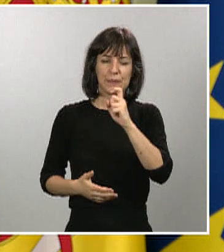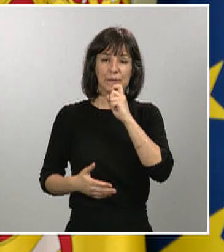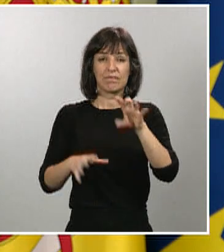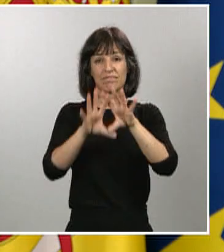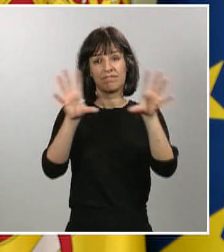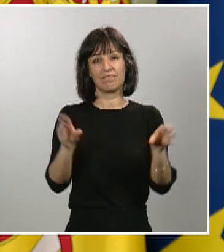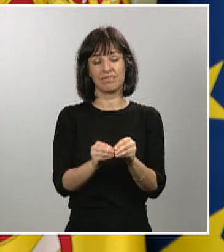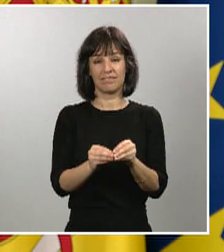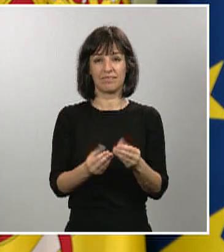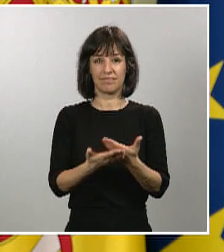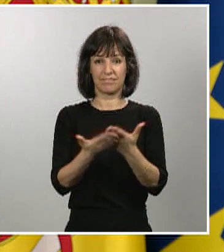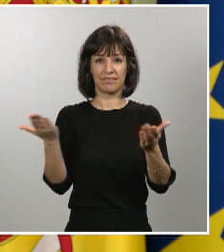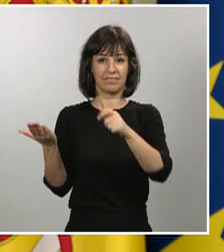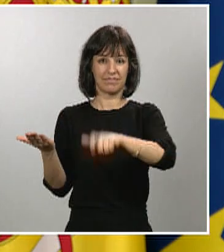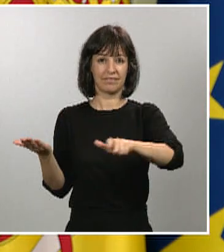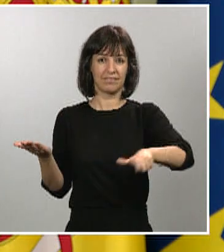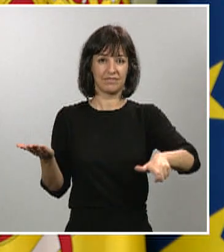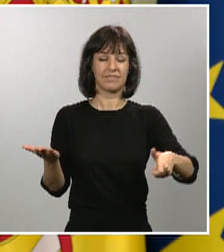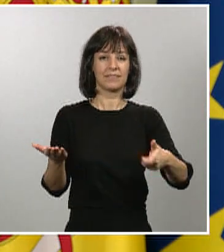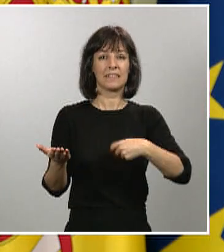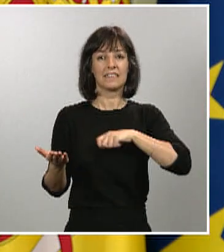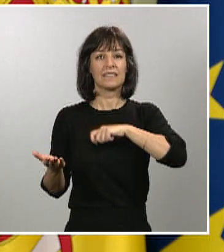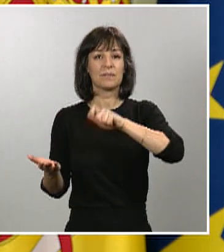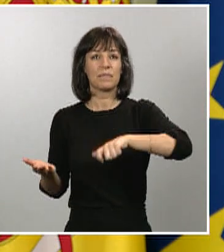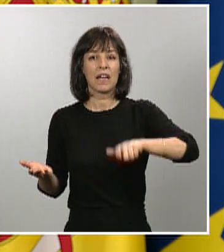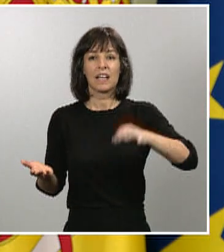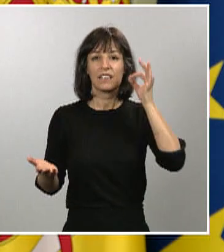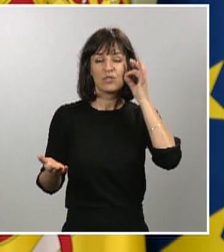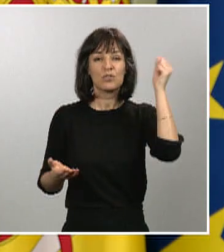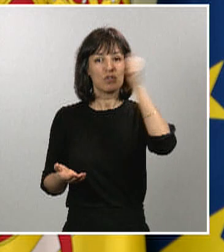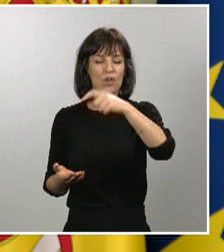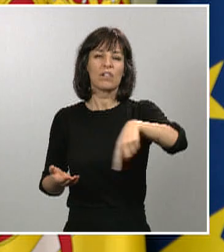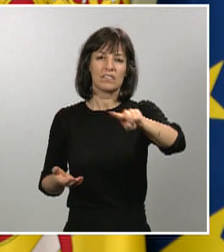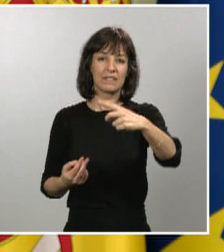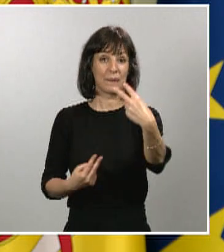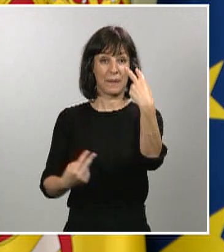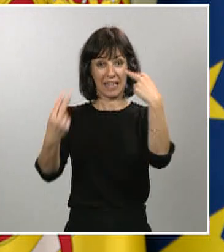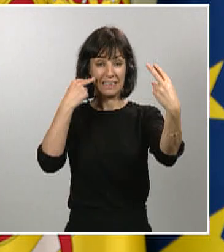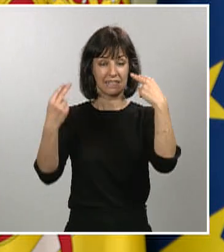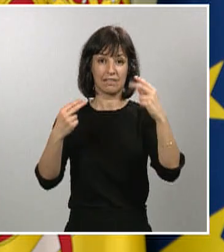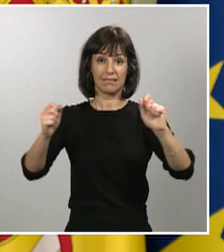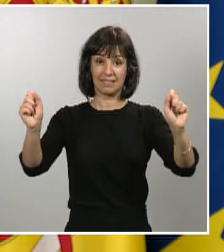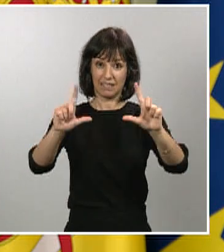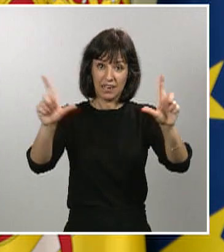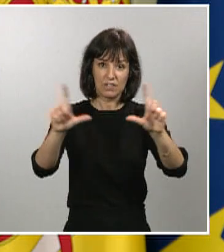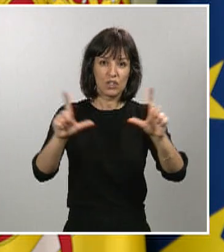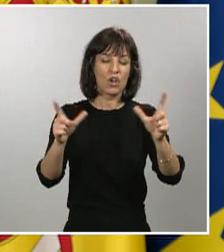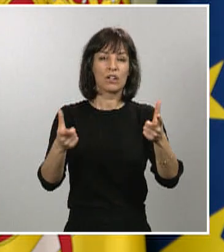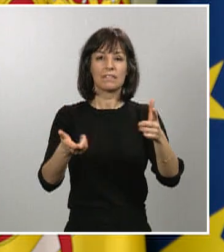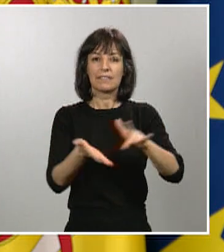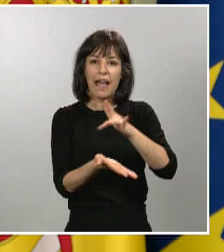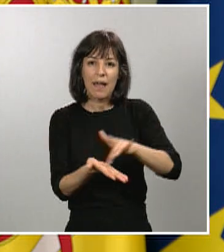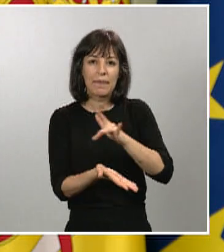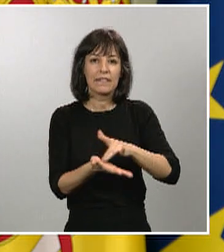de la ciudadanía, a los españoles y a las españolas que nos estáis viendo desde la televisión, desde las tablets, desde los móviles.